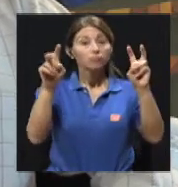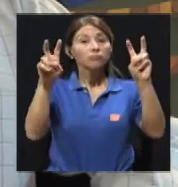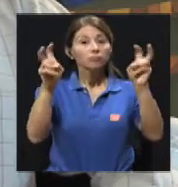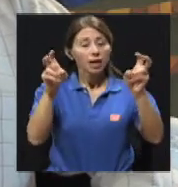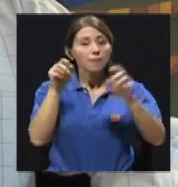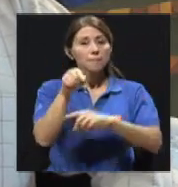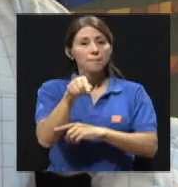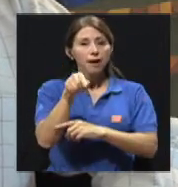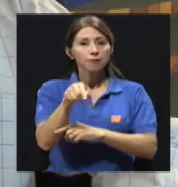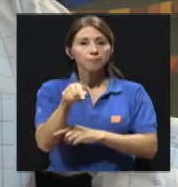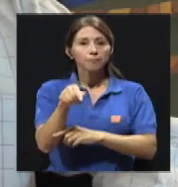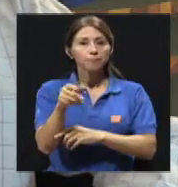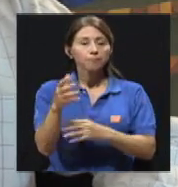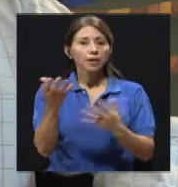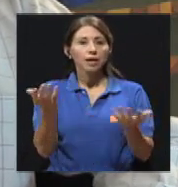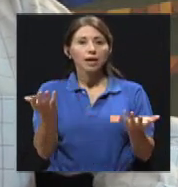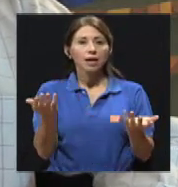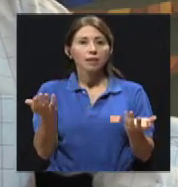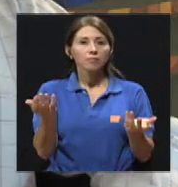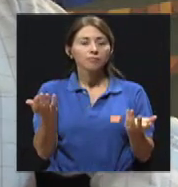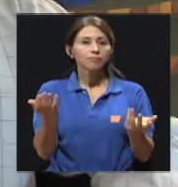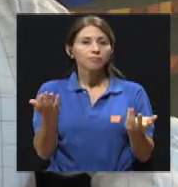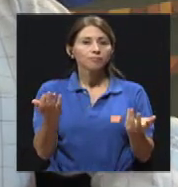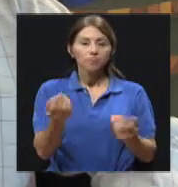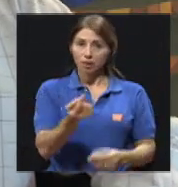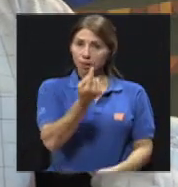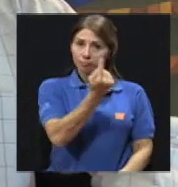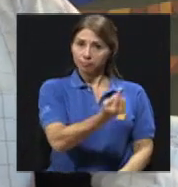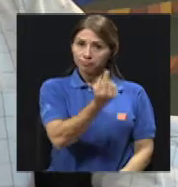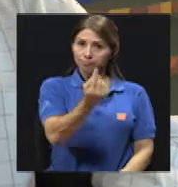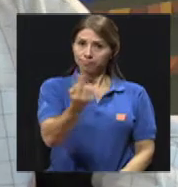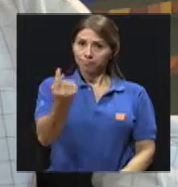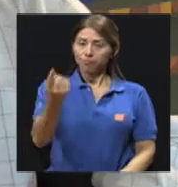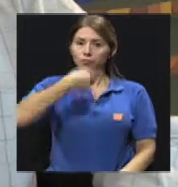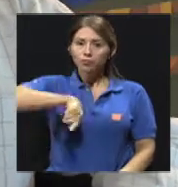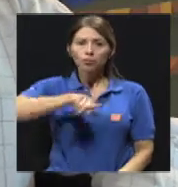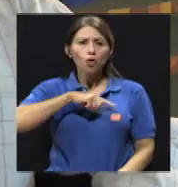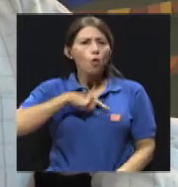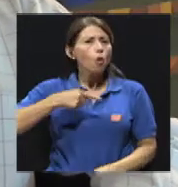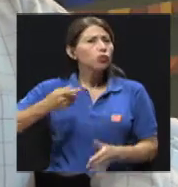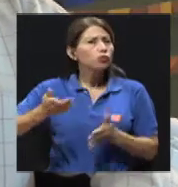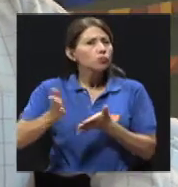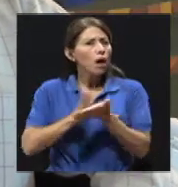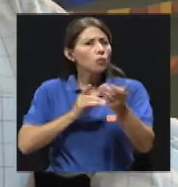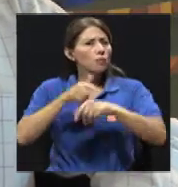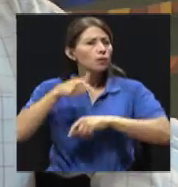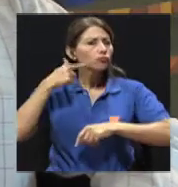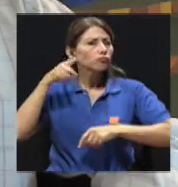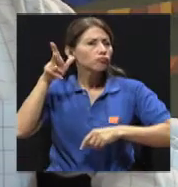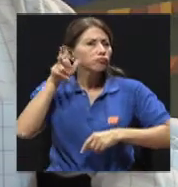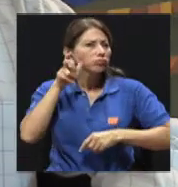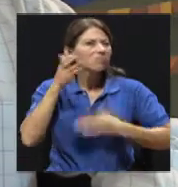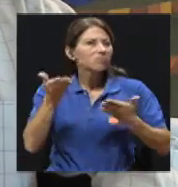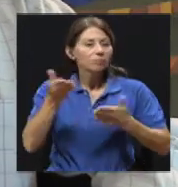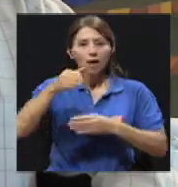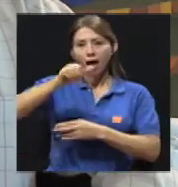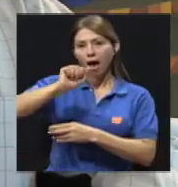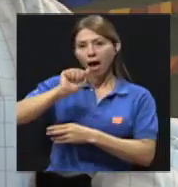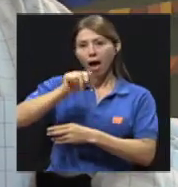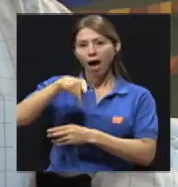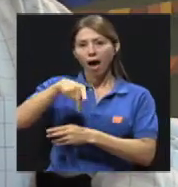que cada uno de nosotros ha escuchado en algún momento y es la apendicitis aguda.